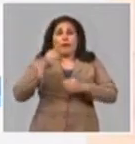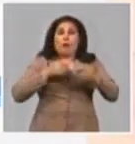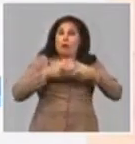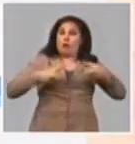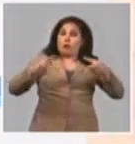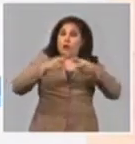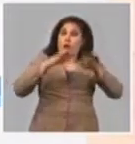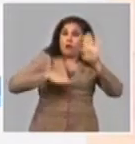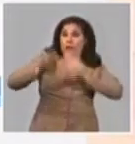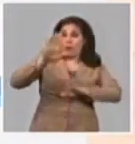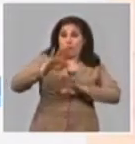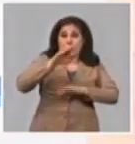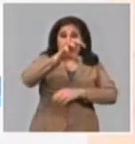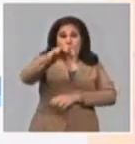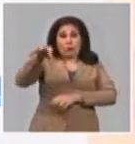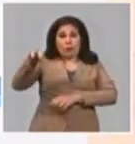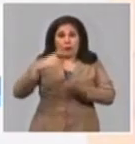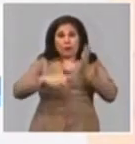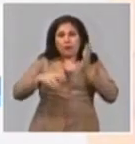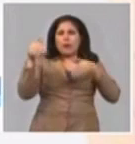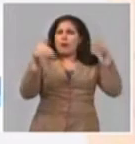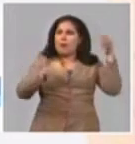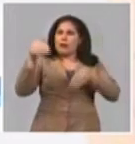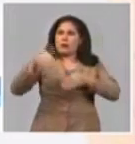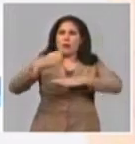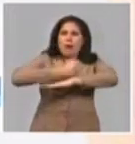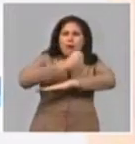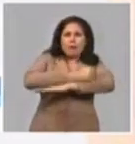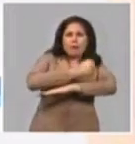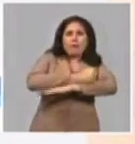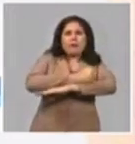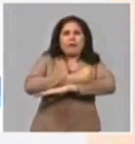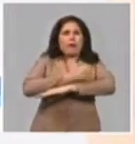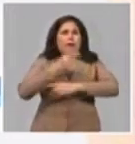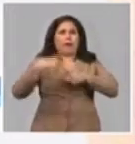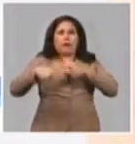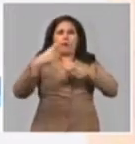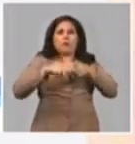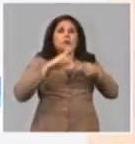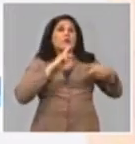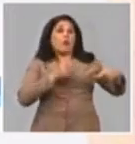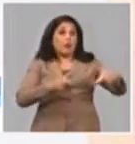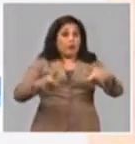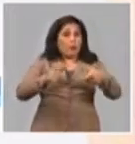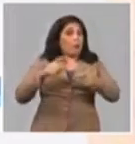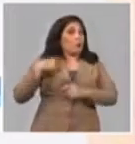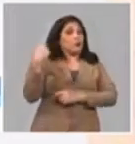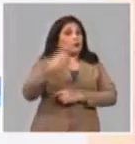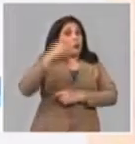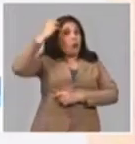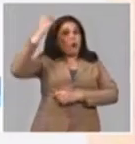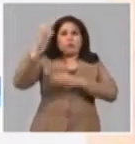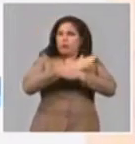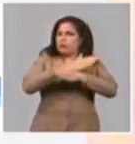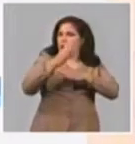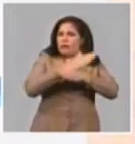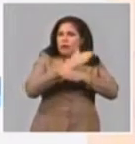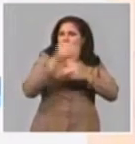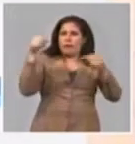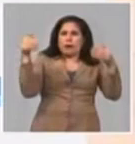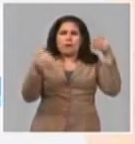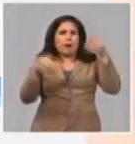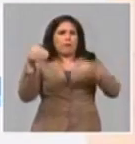defensa en cada lugar, porque participan las pipas del sistema de recursos hidráulicos y de todos los organismos. Y es de las